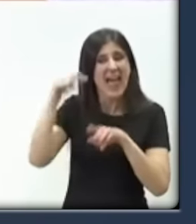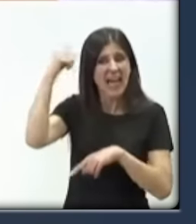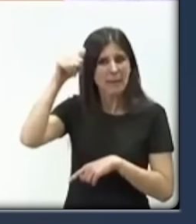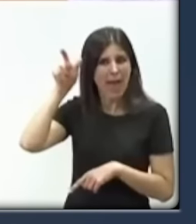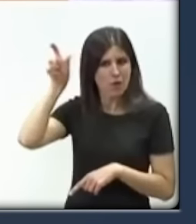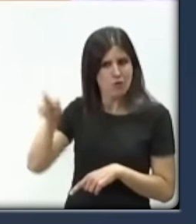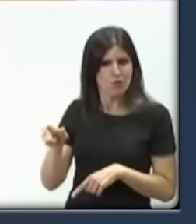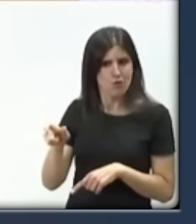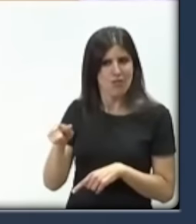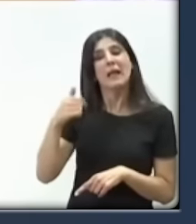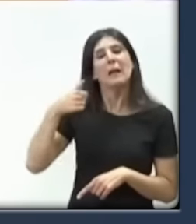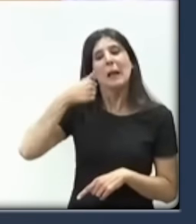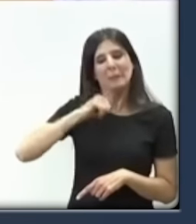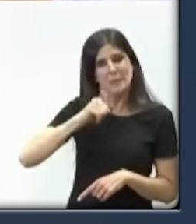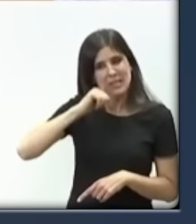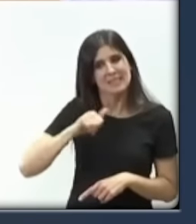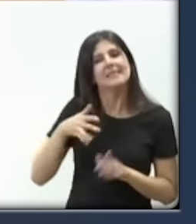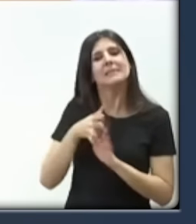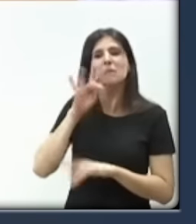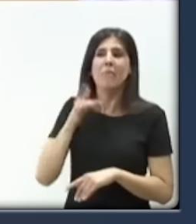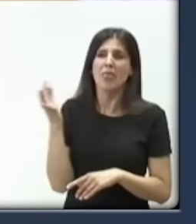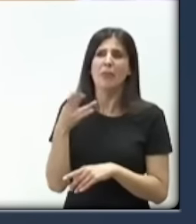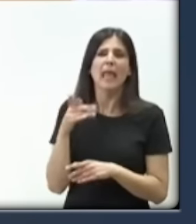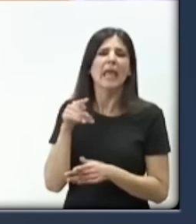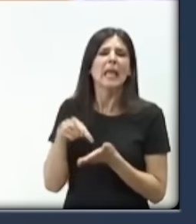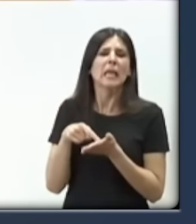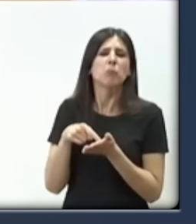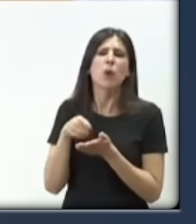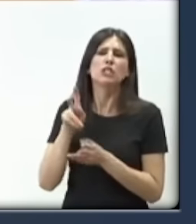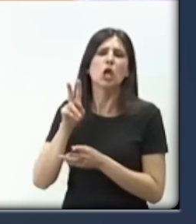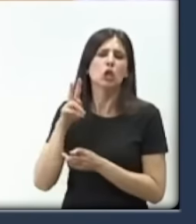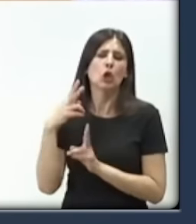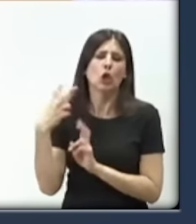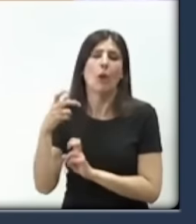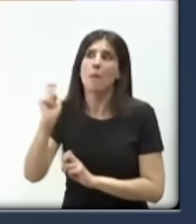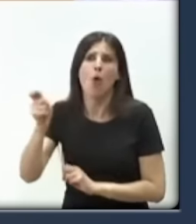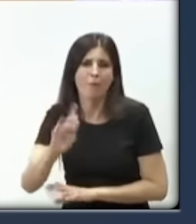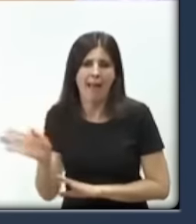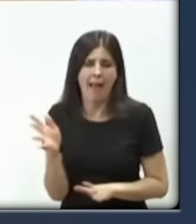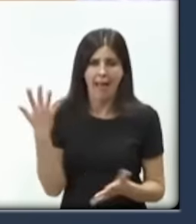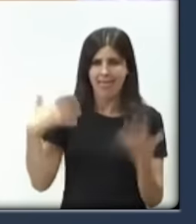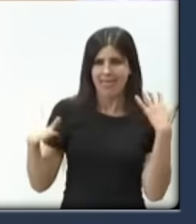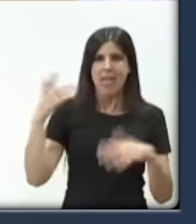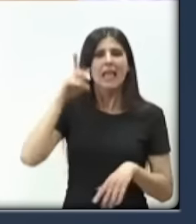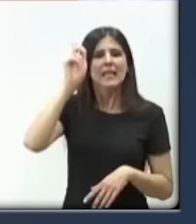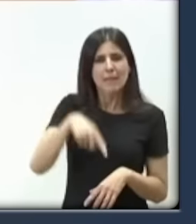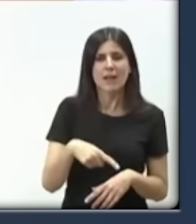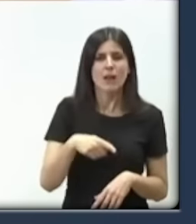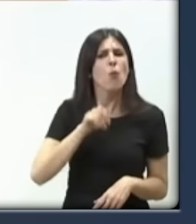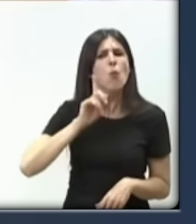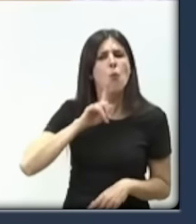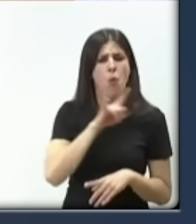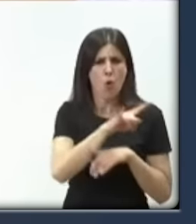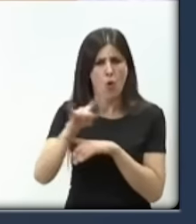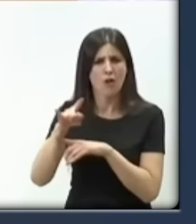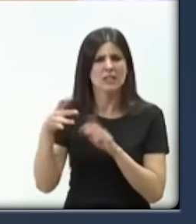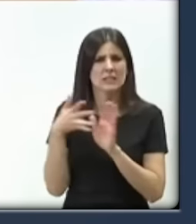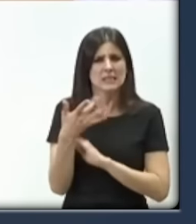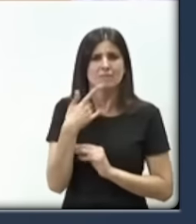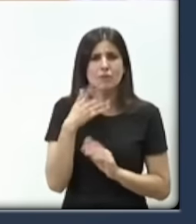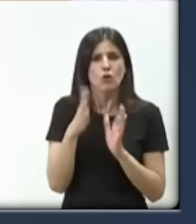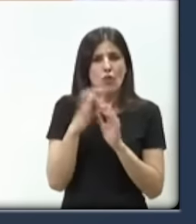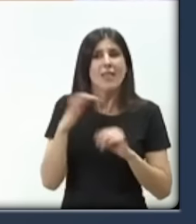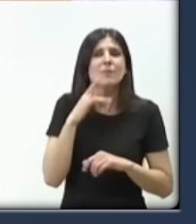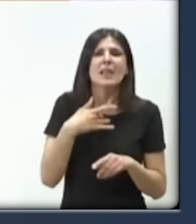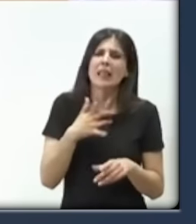tenga que pagar impuestos como el resto de los españoles. Del bulo, del concierto, que es un cupo separatista